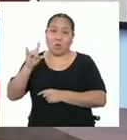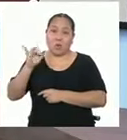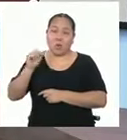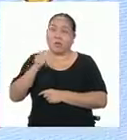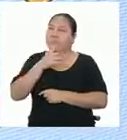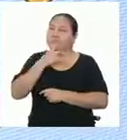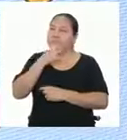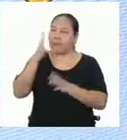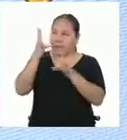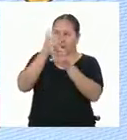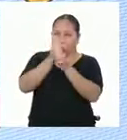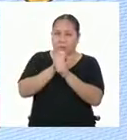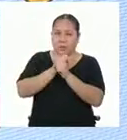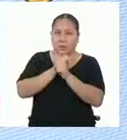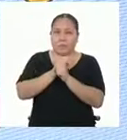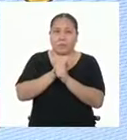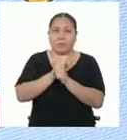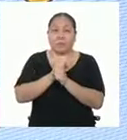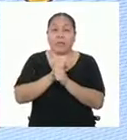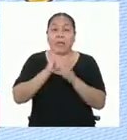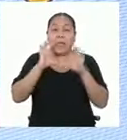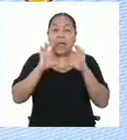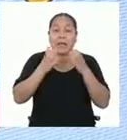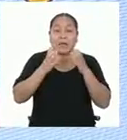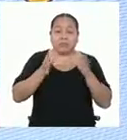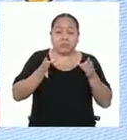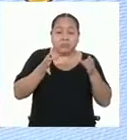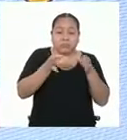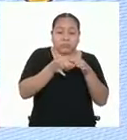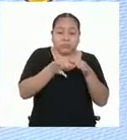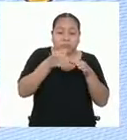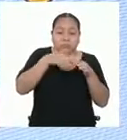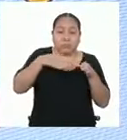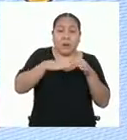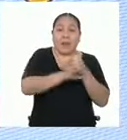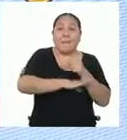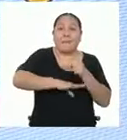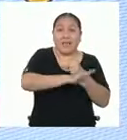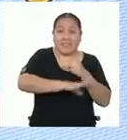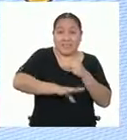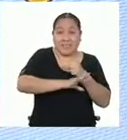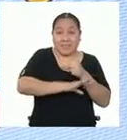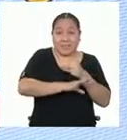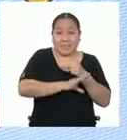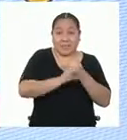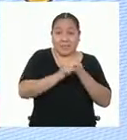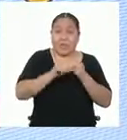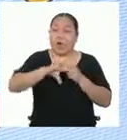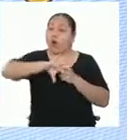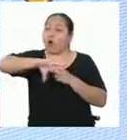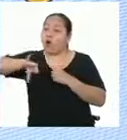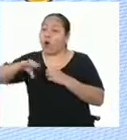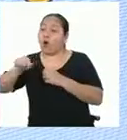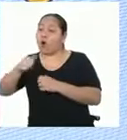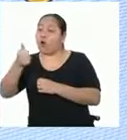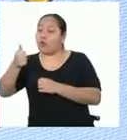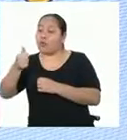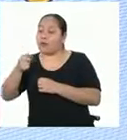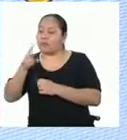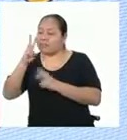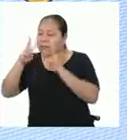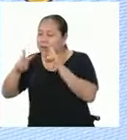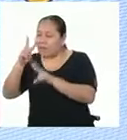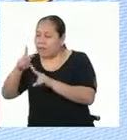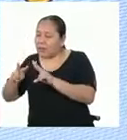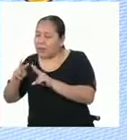resumiendo un poco. Una clasificación puede ser por la base de la pirámide. Otra se hace a partir de